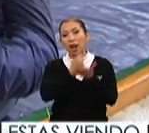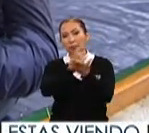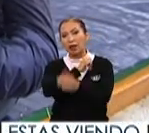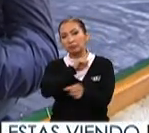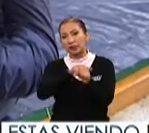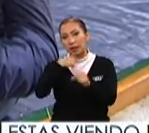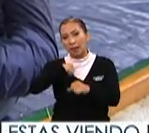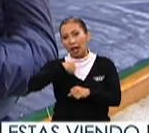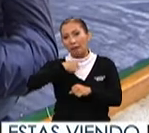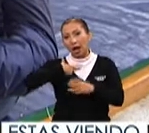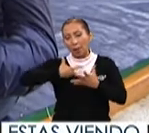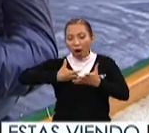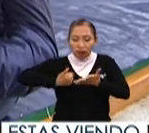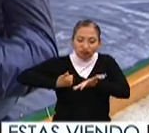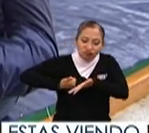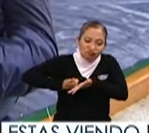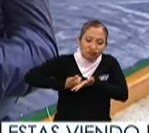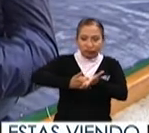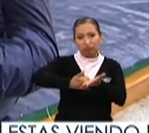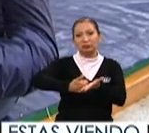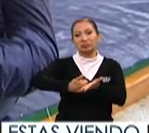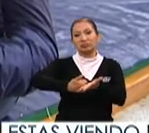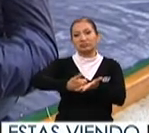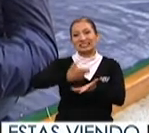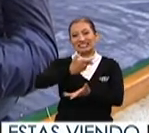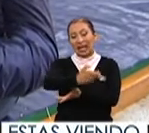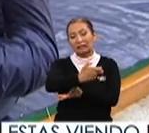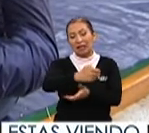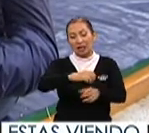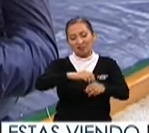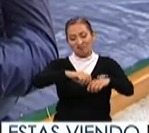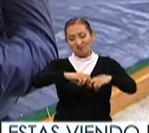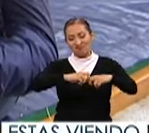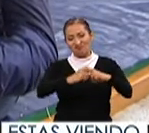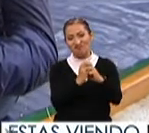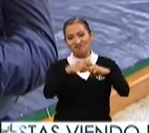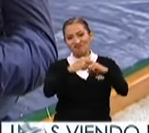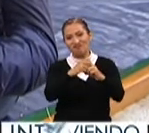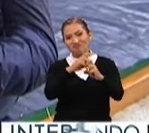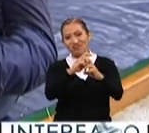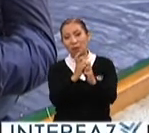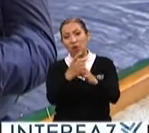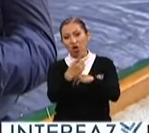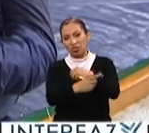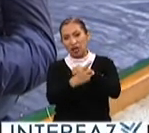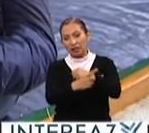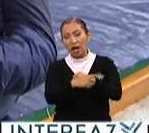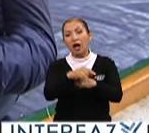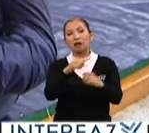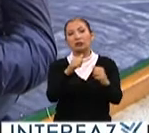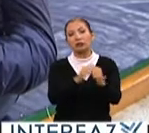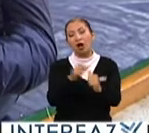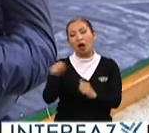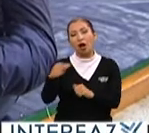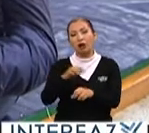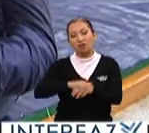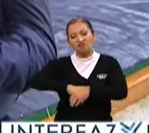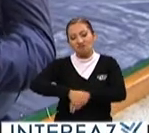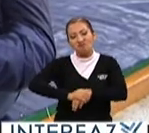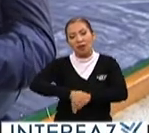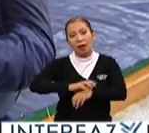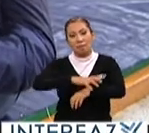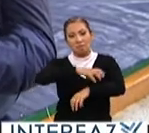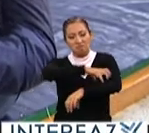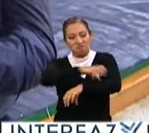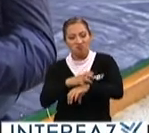especial para mí para compensar en este caso el ligamento que está lesionado a través de masa muscular